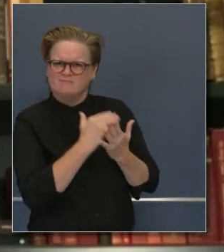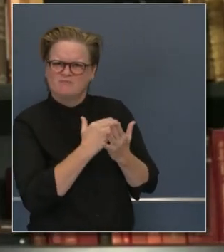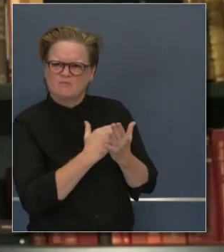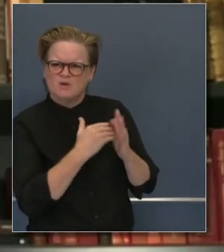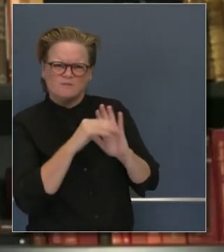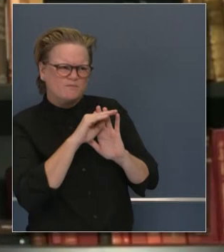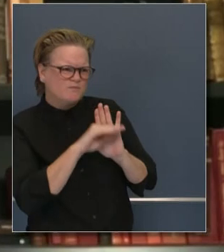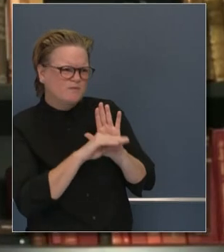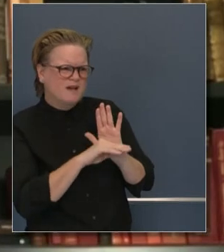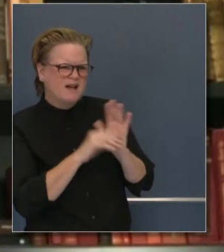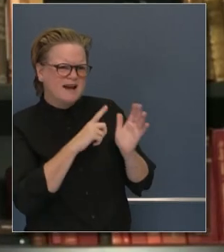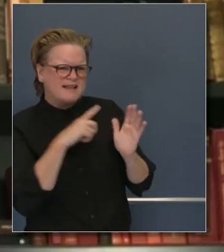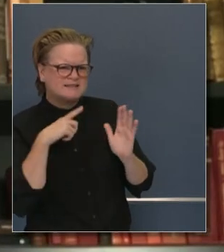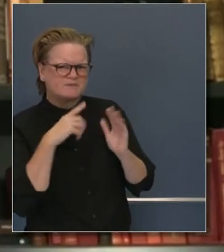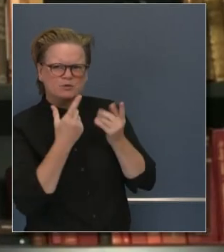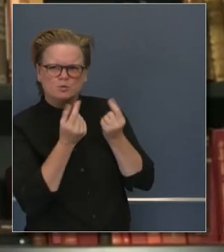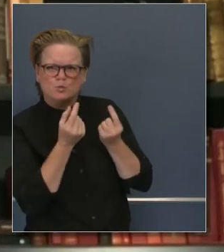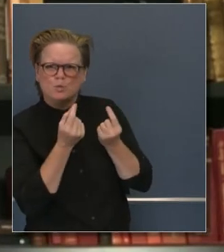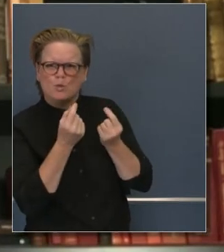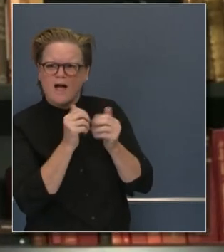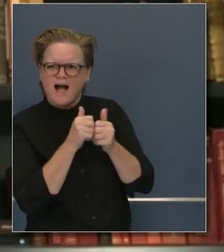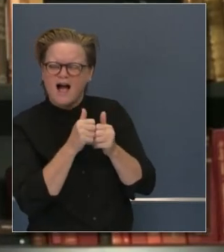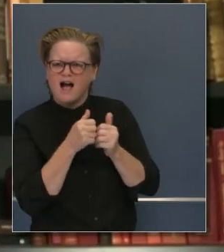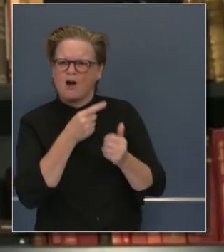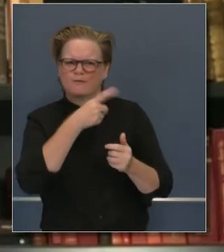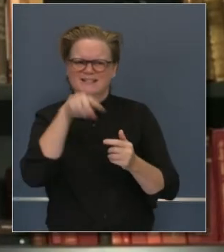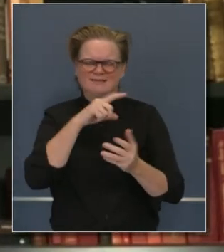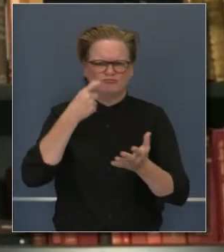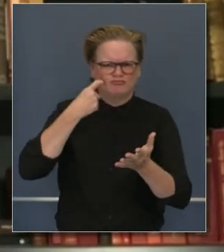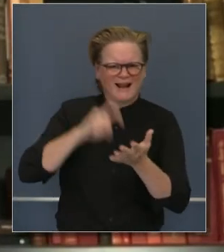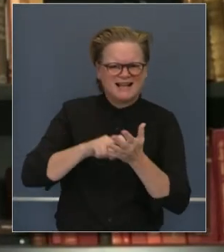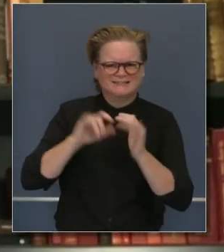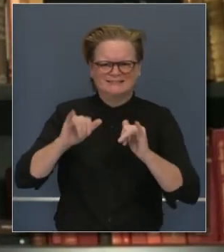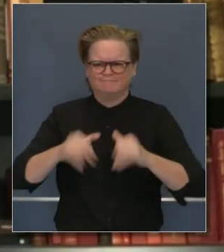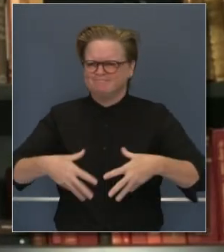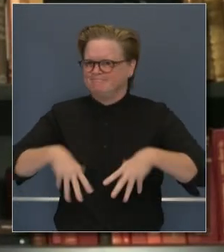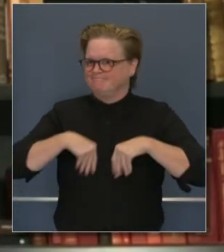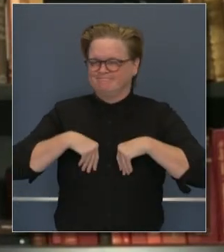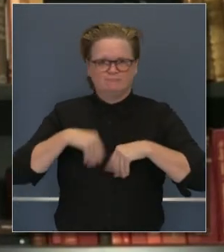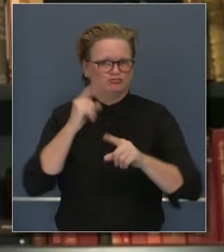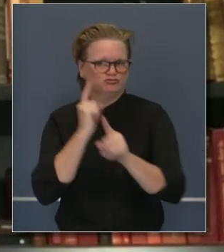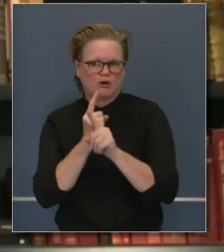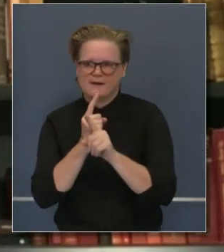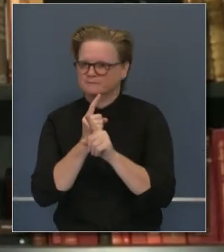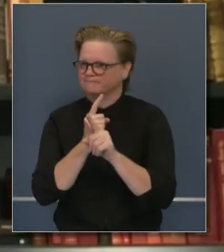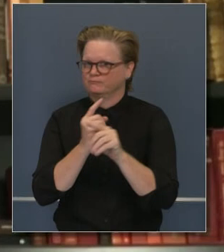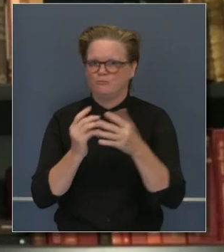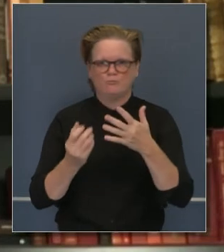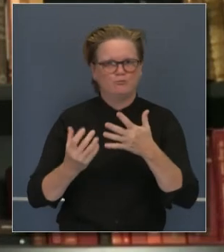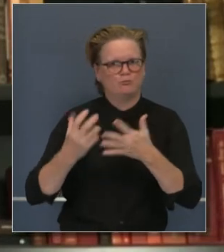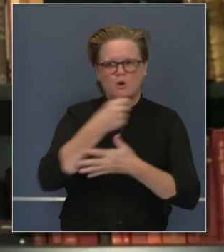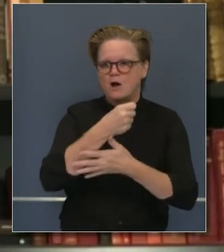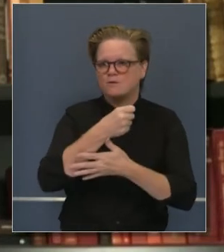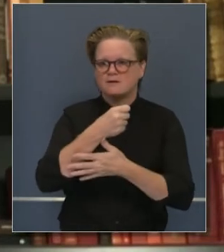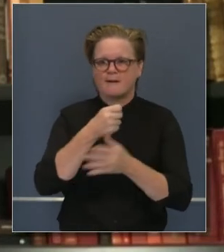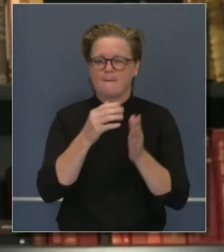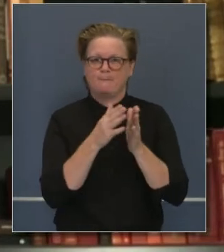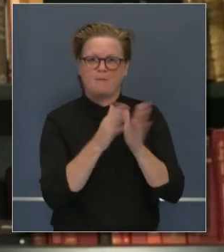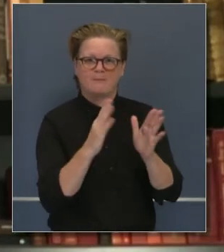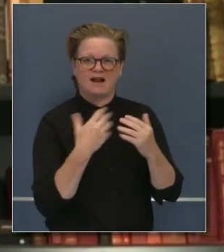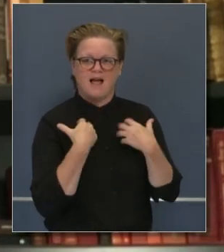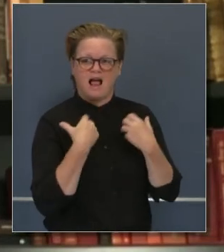California, en base a las conversaciones que hemos tenido, estoy agradecido de que ellos también reconocen esta prioridad. Así que salubridad